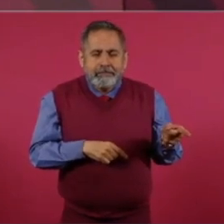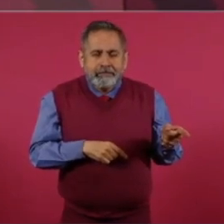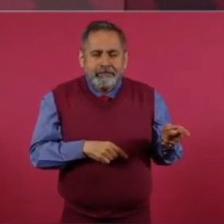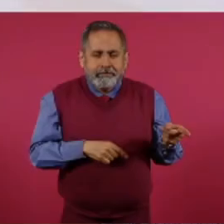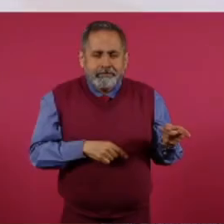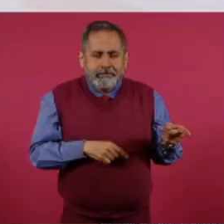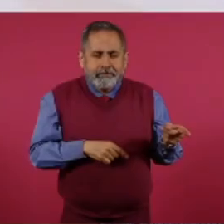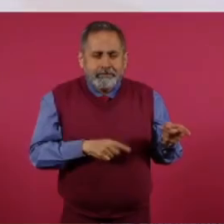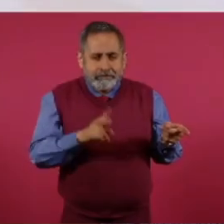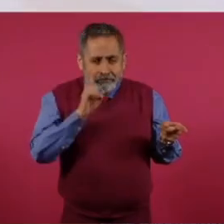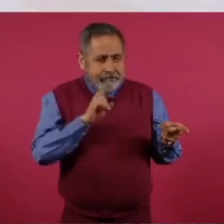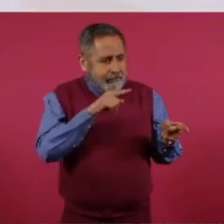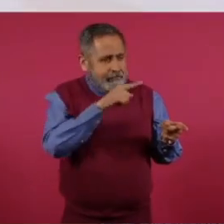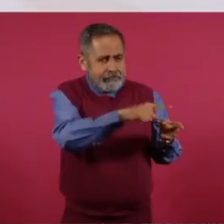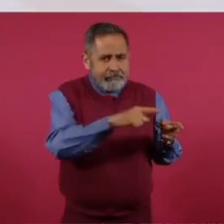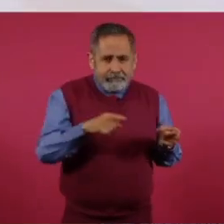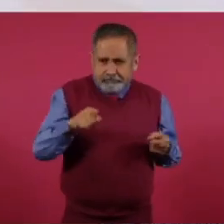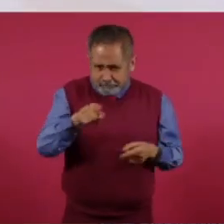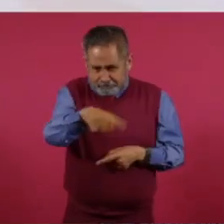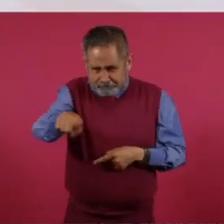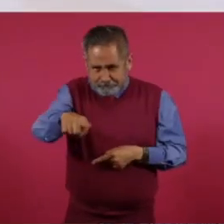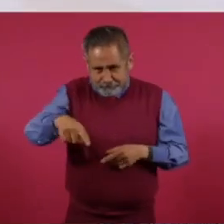y si van a reportear,